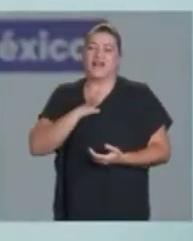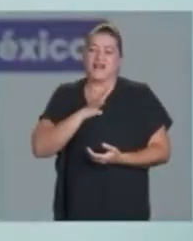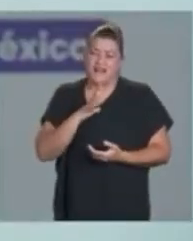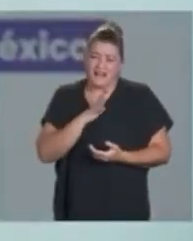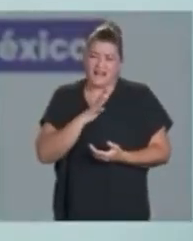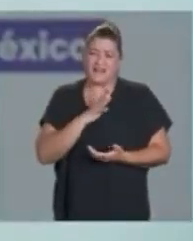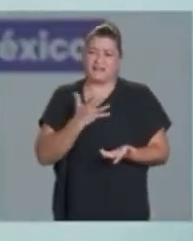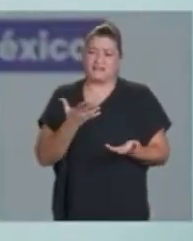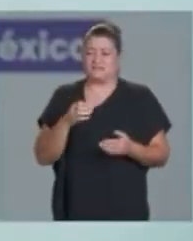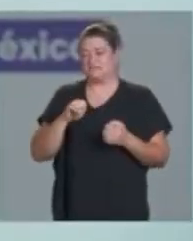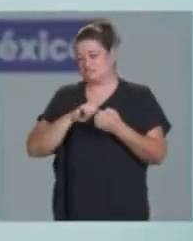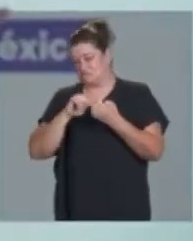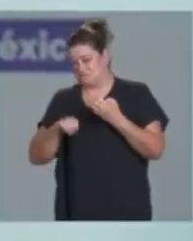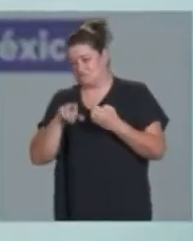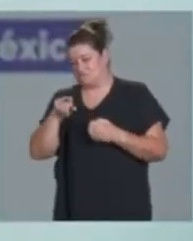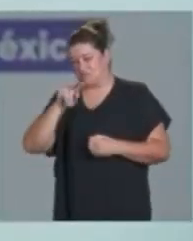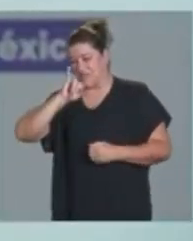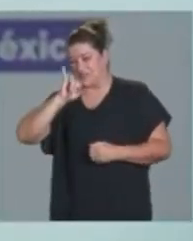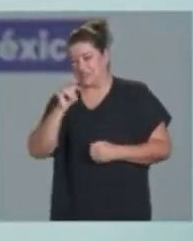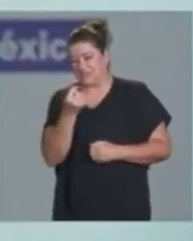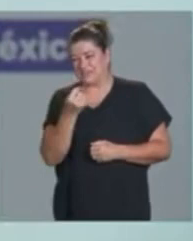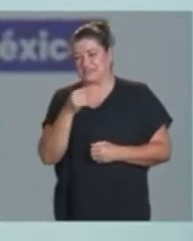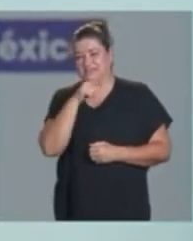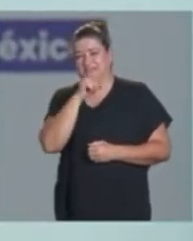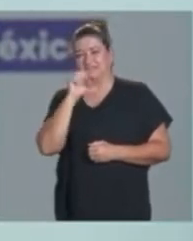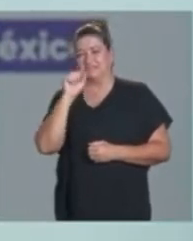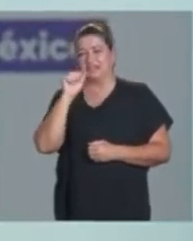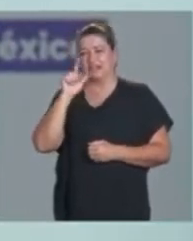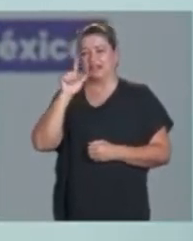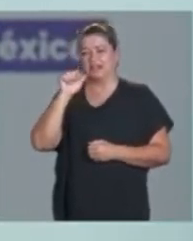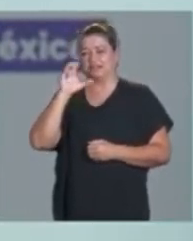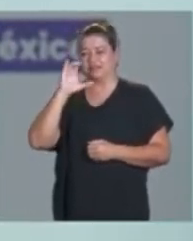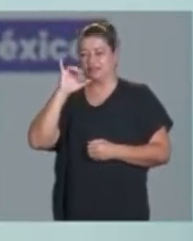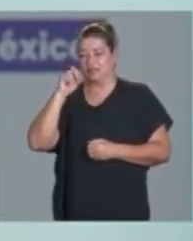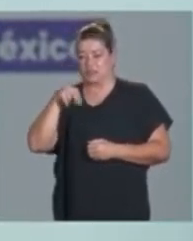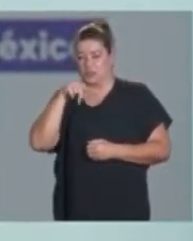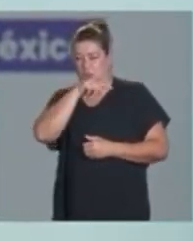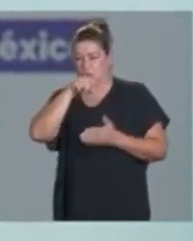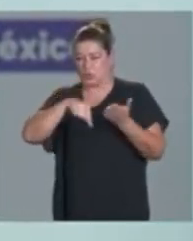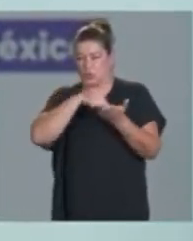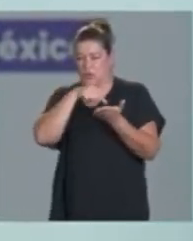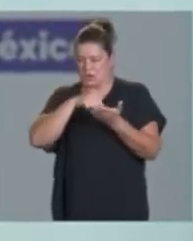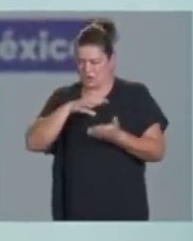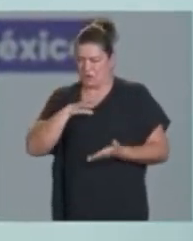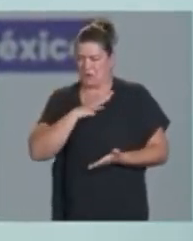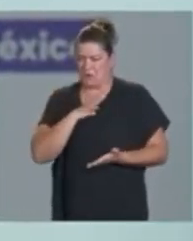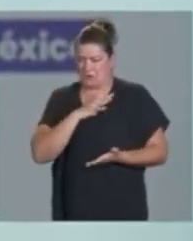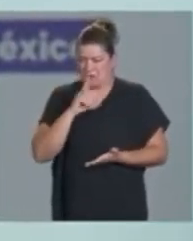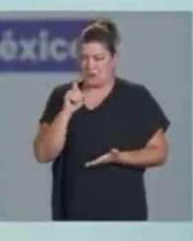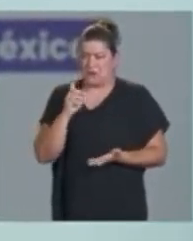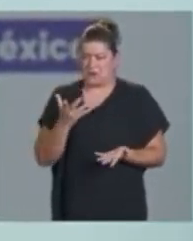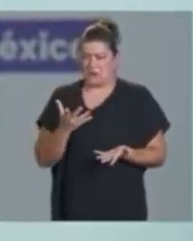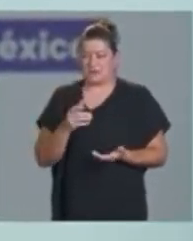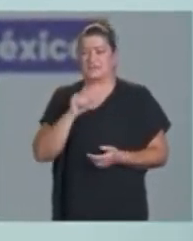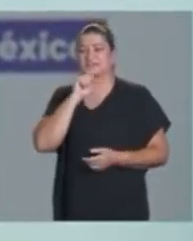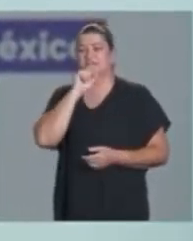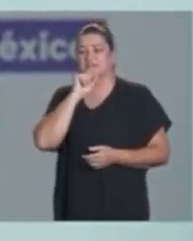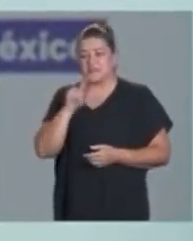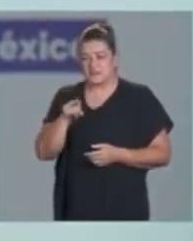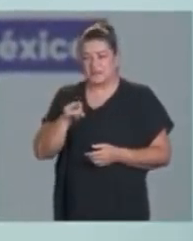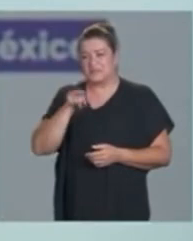Tijuana, la desalación, o como el que se ayudó a hacer por el gobierno federal en Jalisco y en la zona